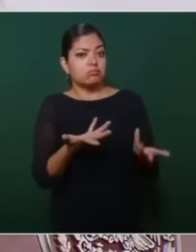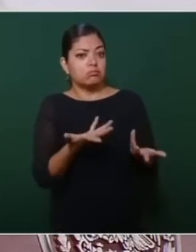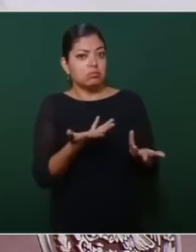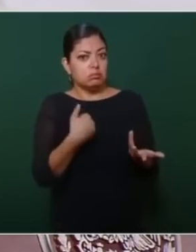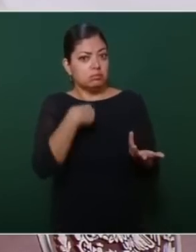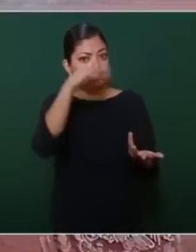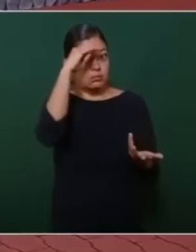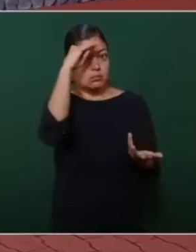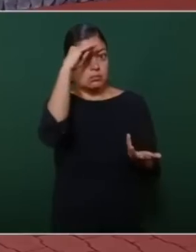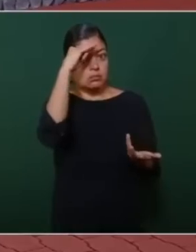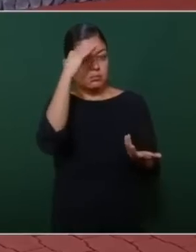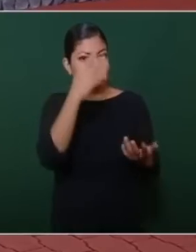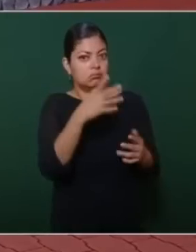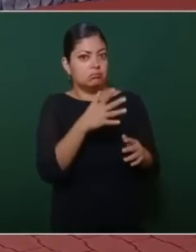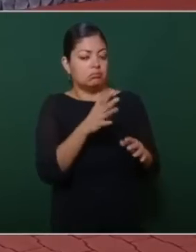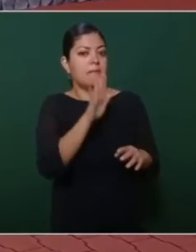como